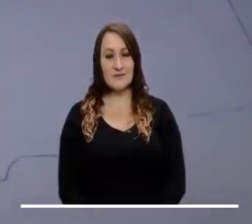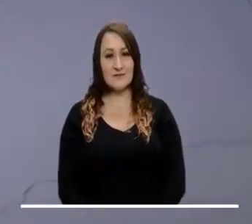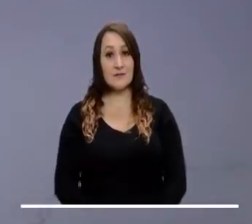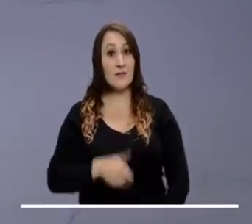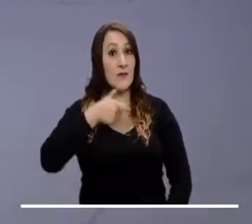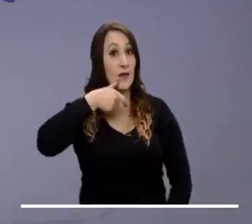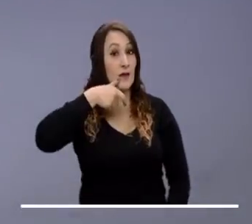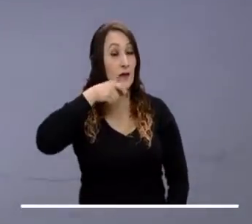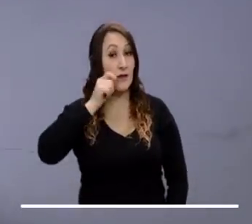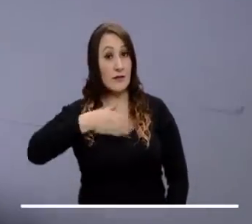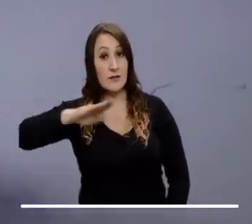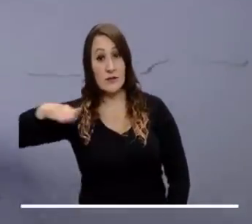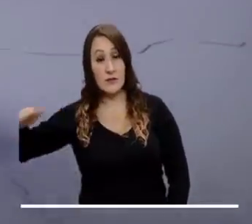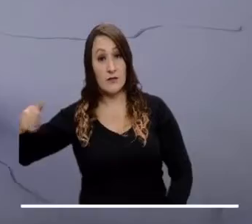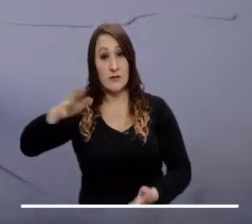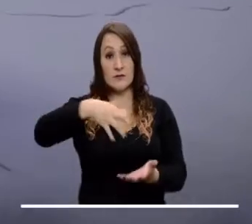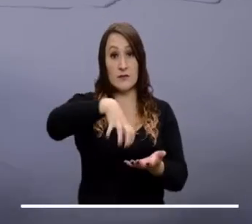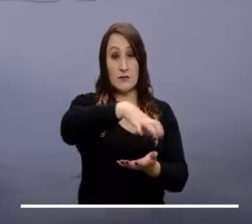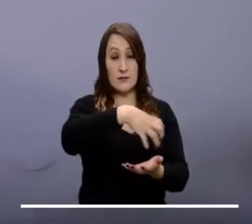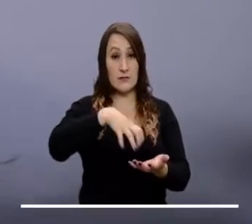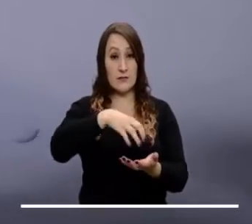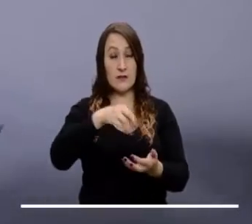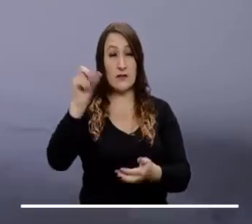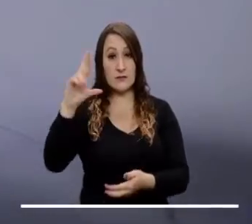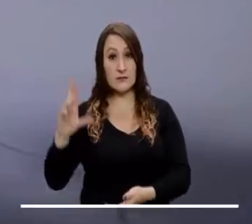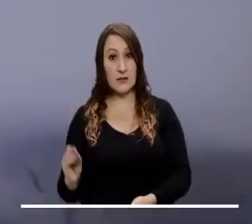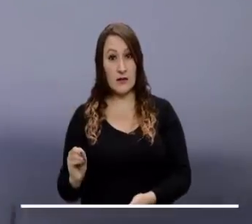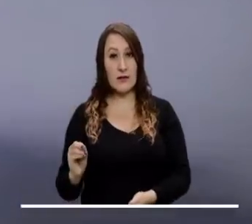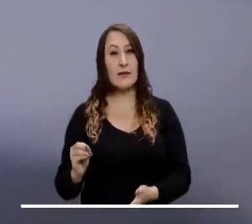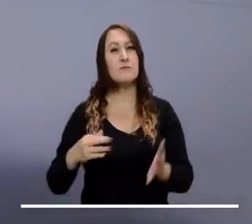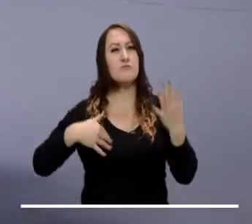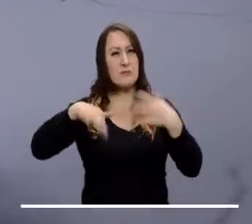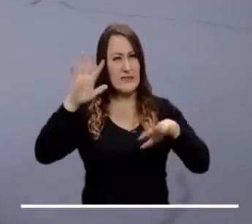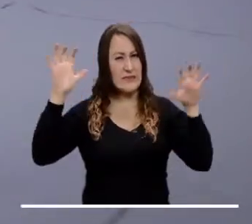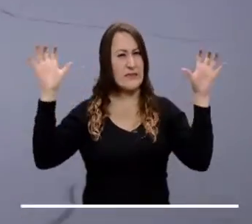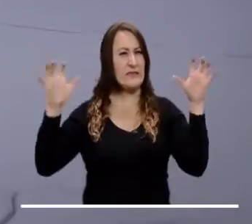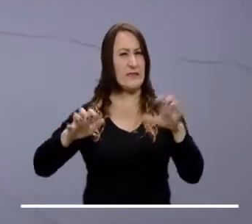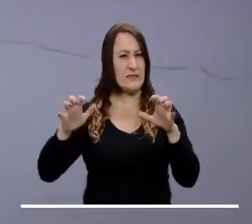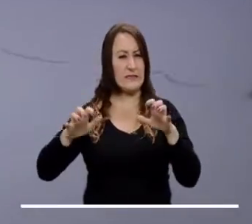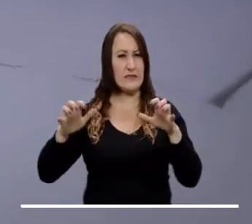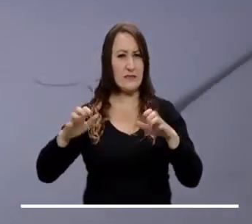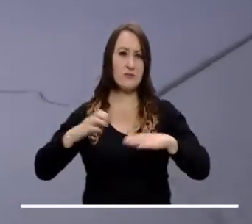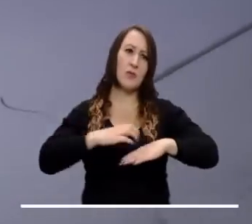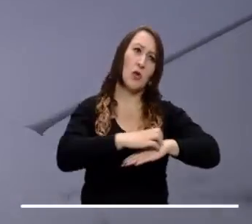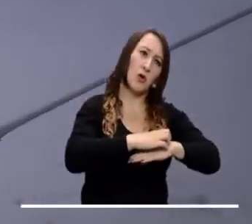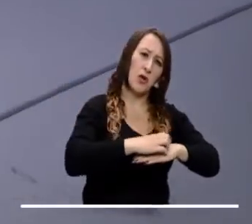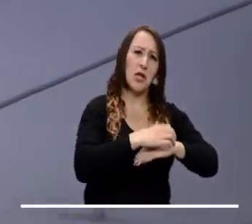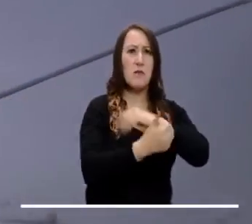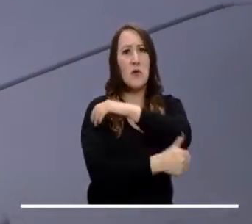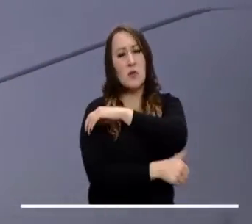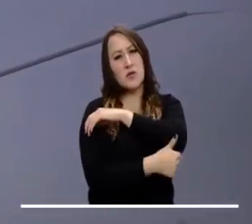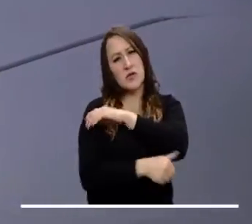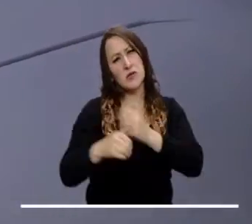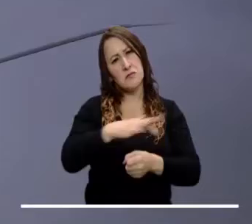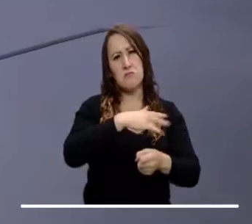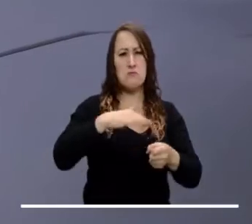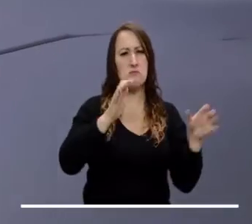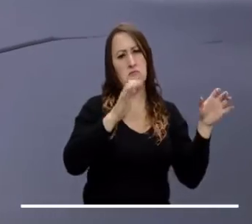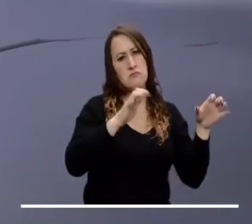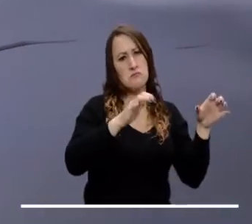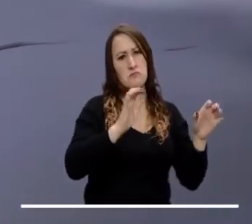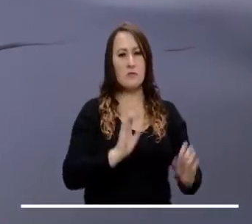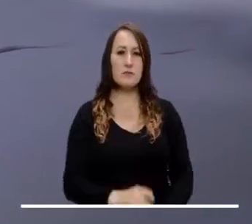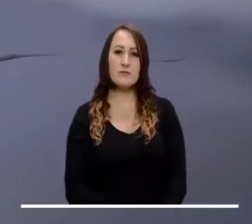Caldas, Antioquia, Santander y Rizaralda serán los departamentos más lluviosos de los Andes, mientras que en Tolima, Boyacá y Cundinamarca se